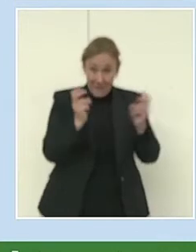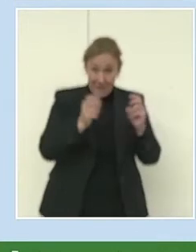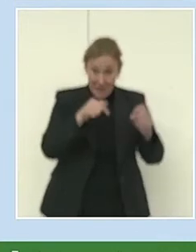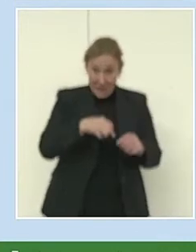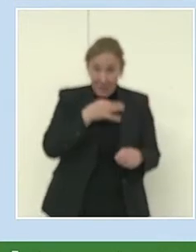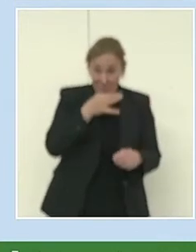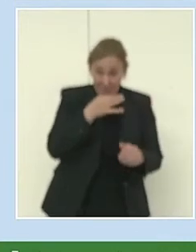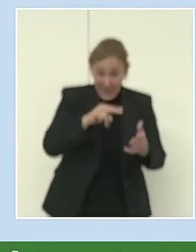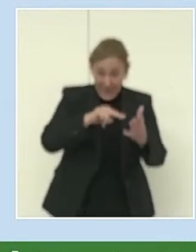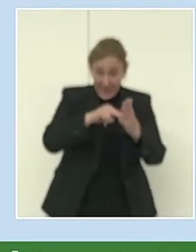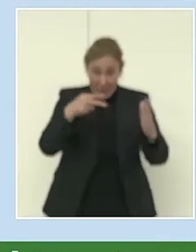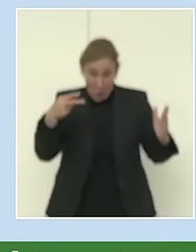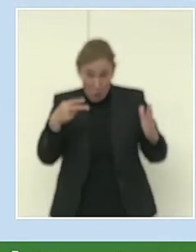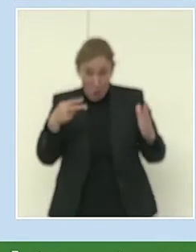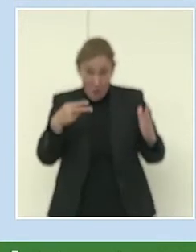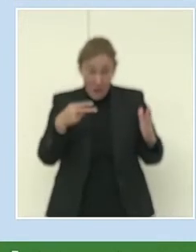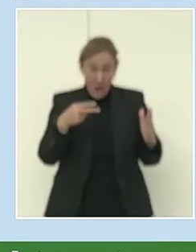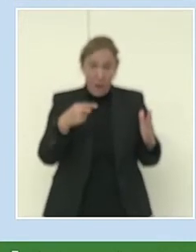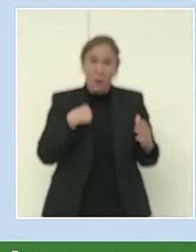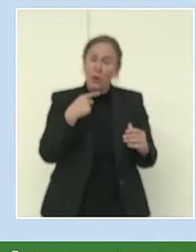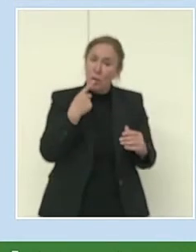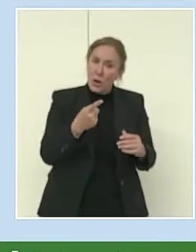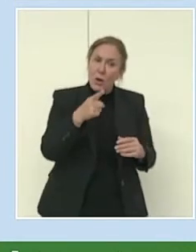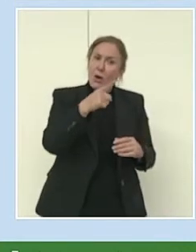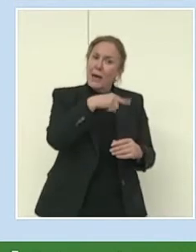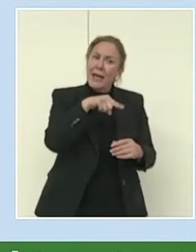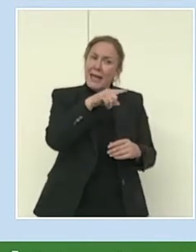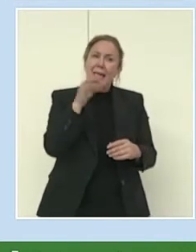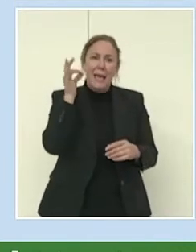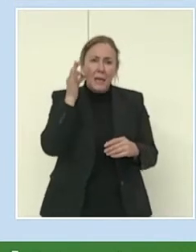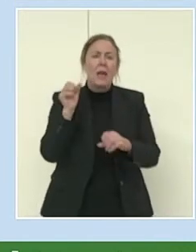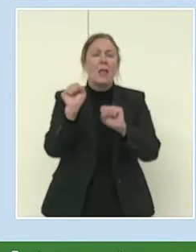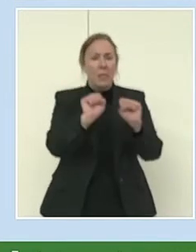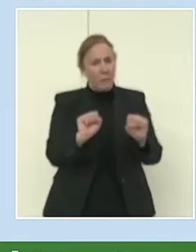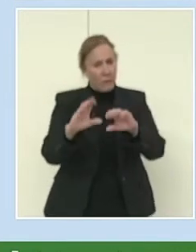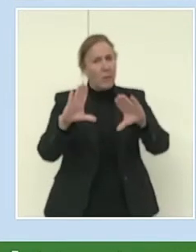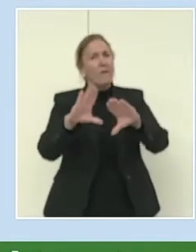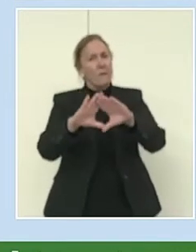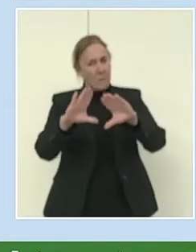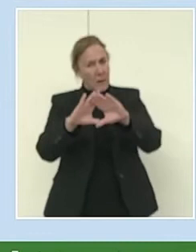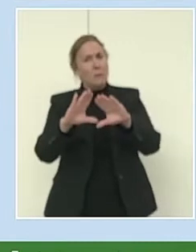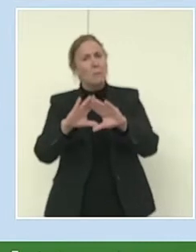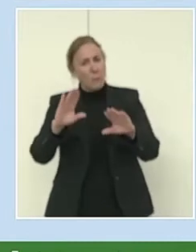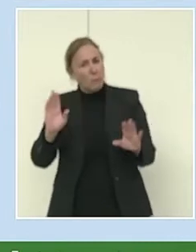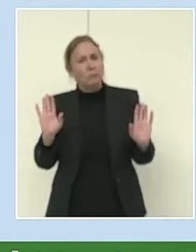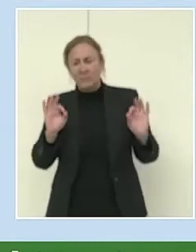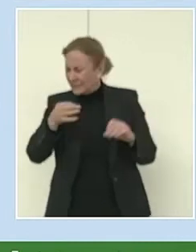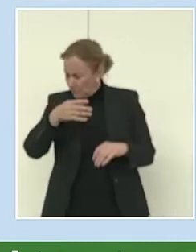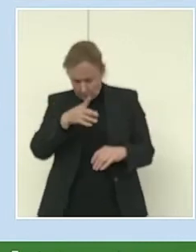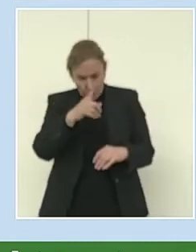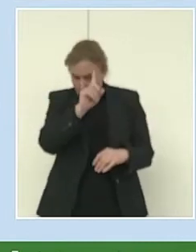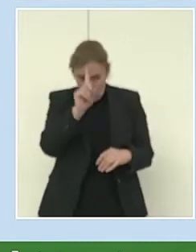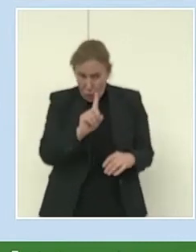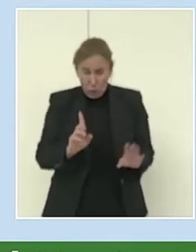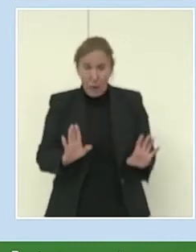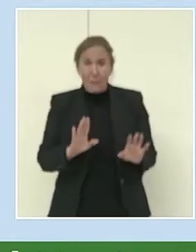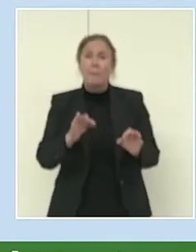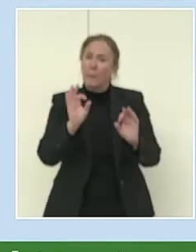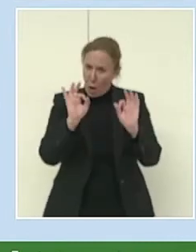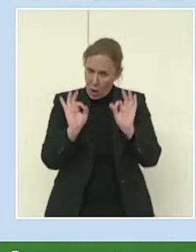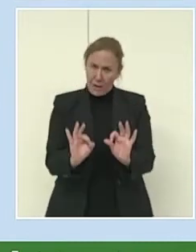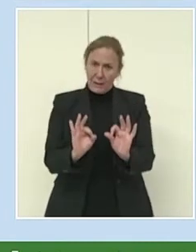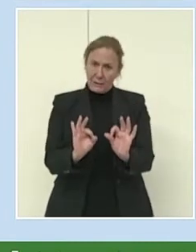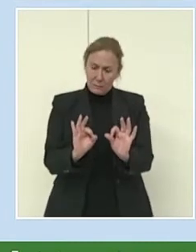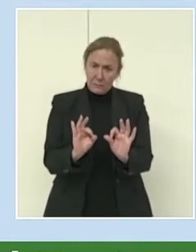ámbitos masculinizados, están defendiendo el feminismo más que muchas de nosotras que estamos en el día a día. Y sino también que se lo digan a